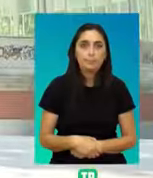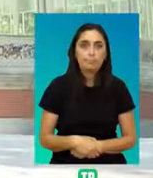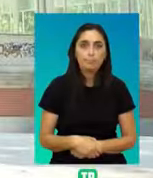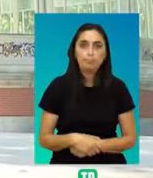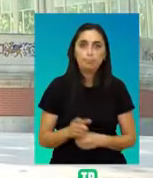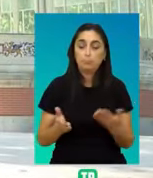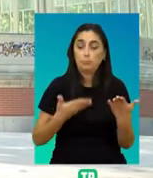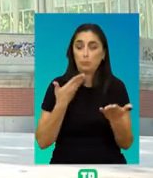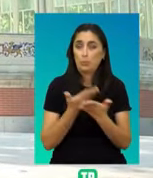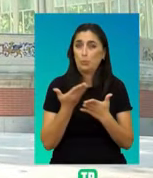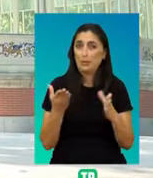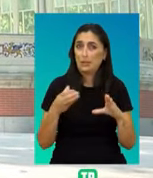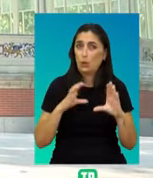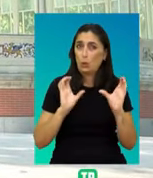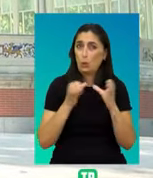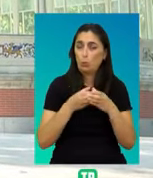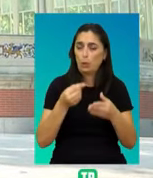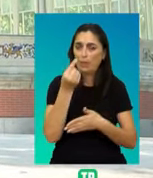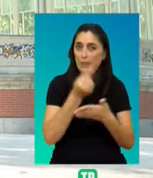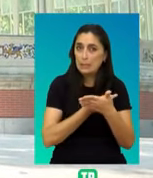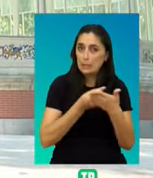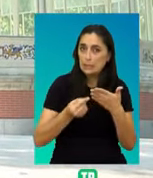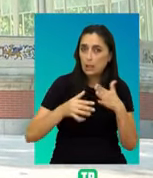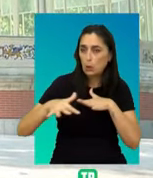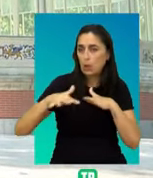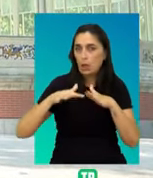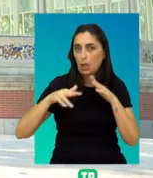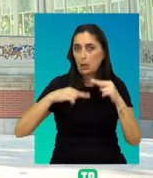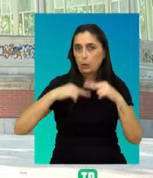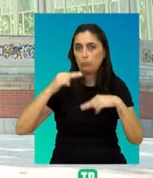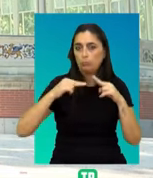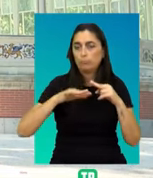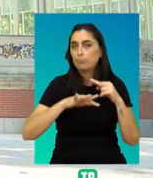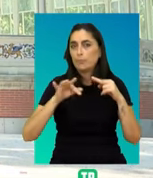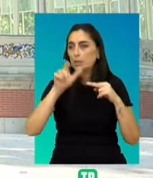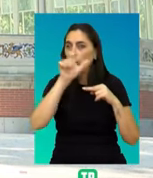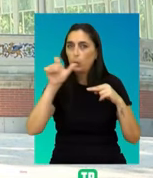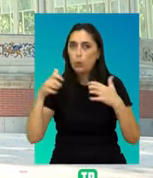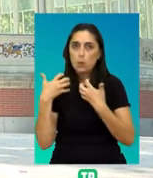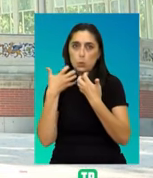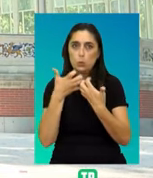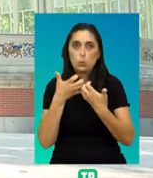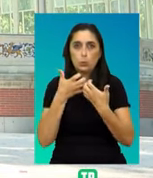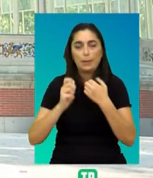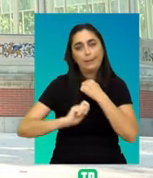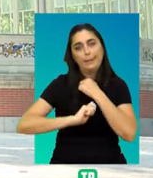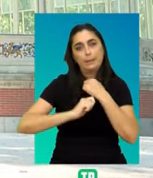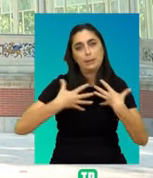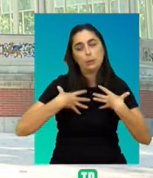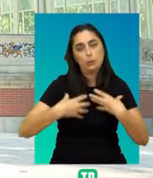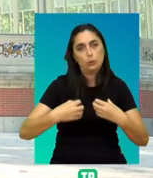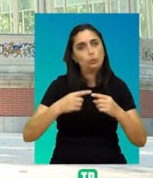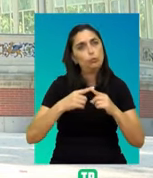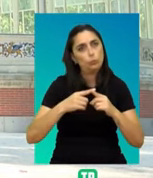Las propuestas comunitarias de diseño y acción urbana se unen a las prácticas ciudadanas y generan estrategias de salud más